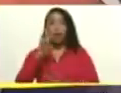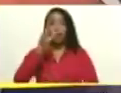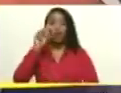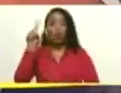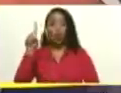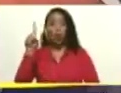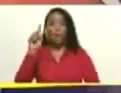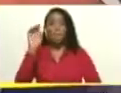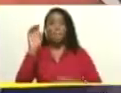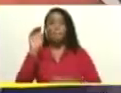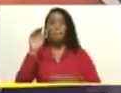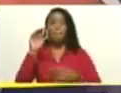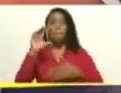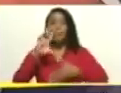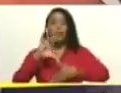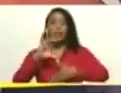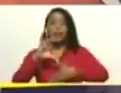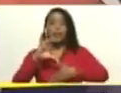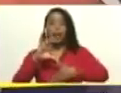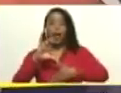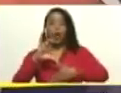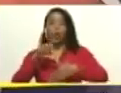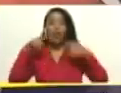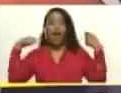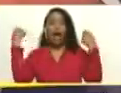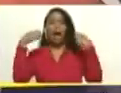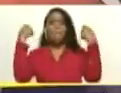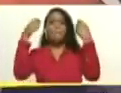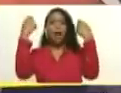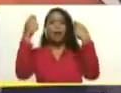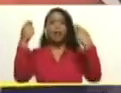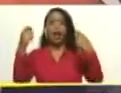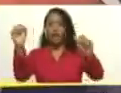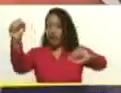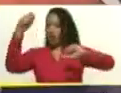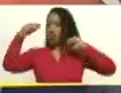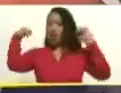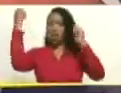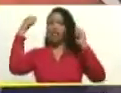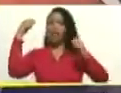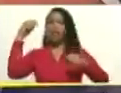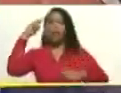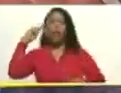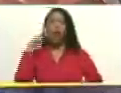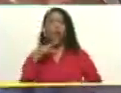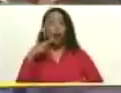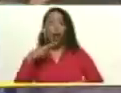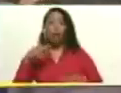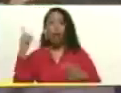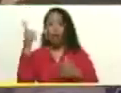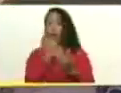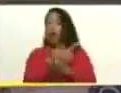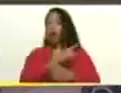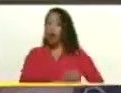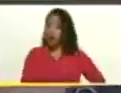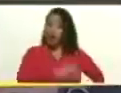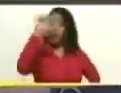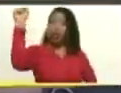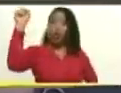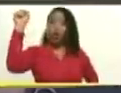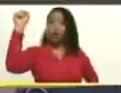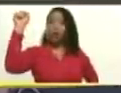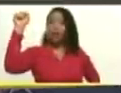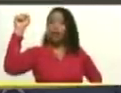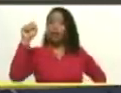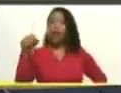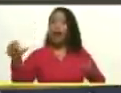bicentenario de la campaña victoriosa de Bolívar, de la batalla victoriosa de los libertadores en el campo de